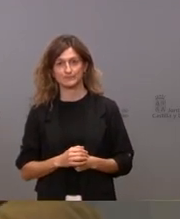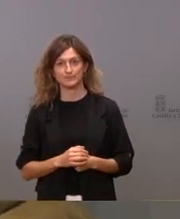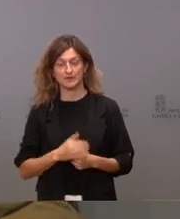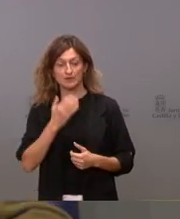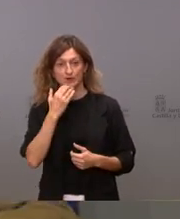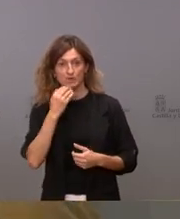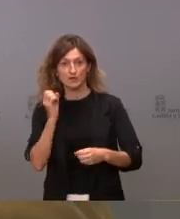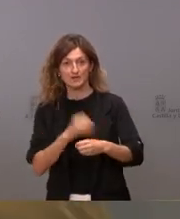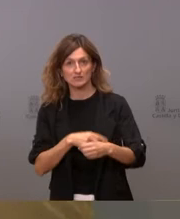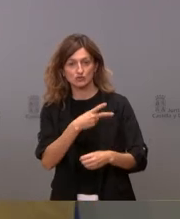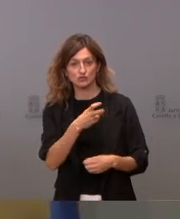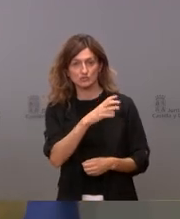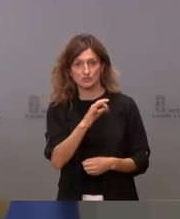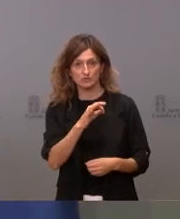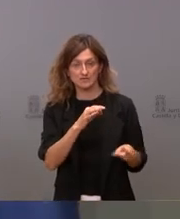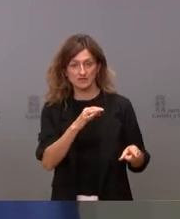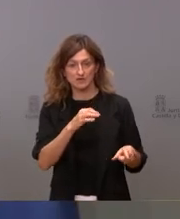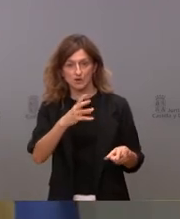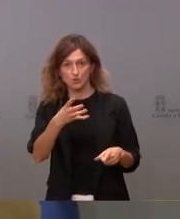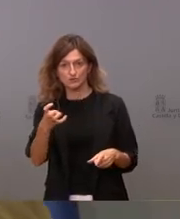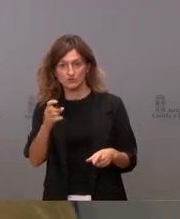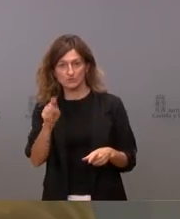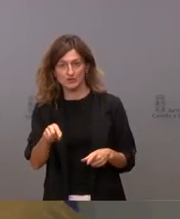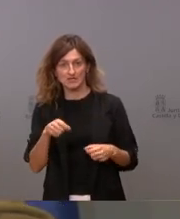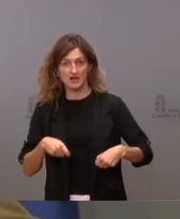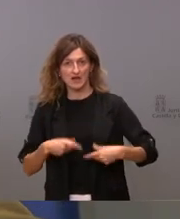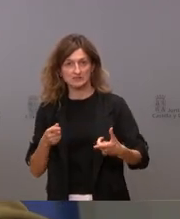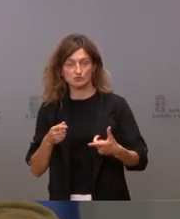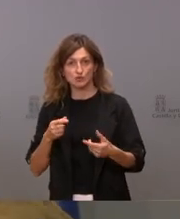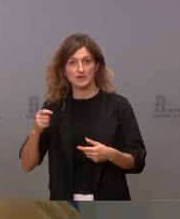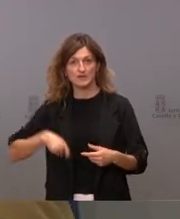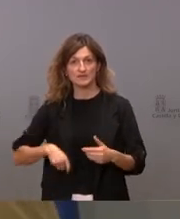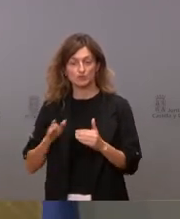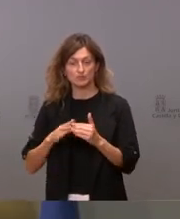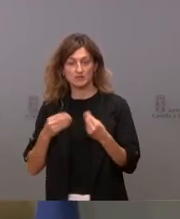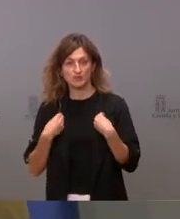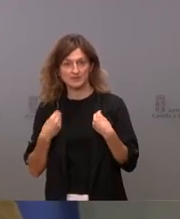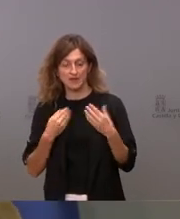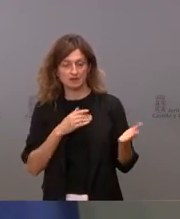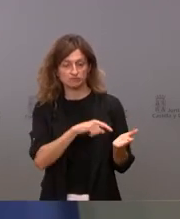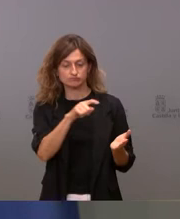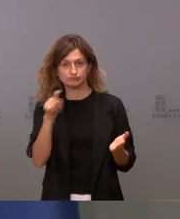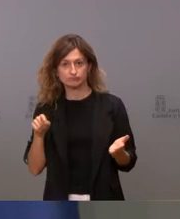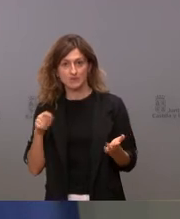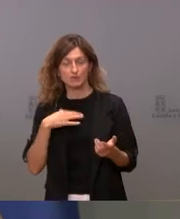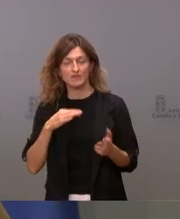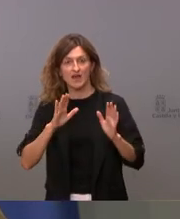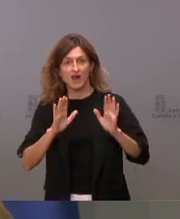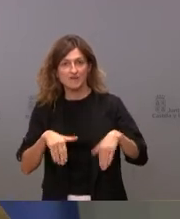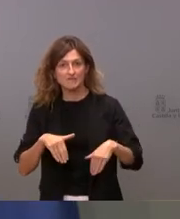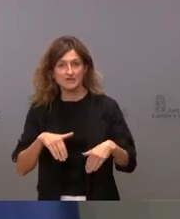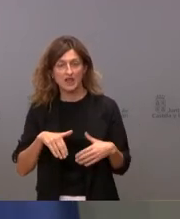ingreso 250 por aquí, 400 por aquí para gastos y un ingreso mínimo vital de tanto, puede que llegue un momento